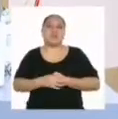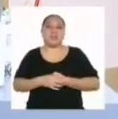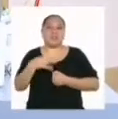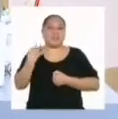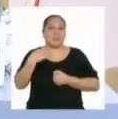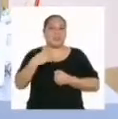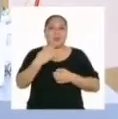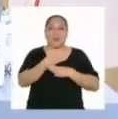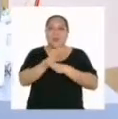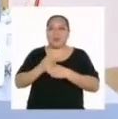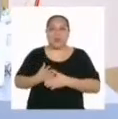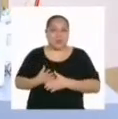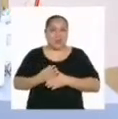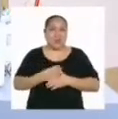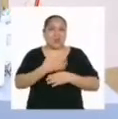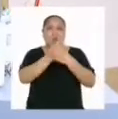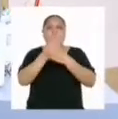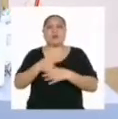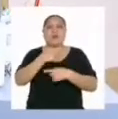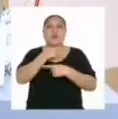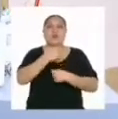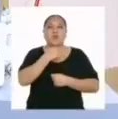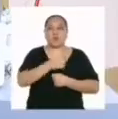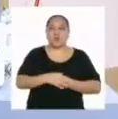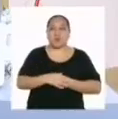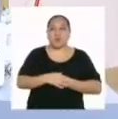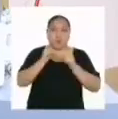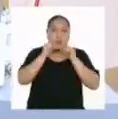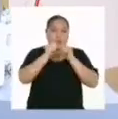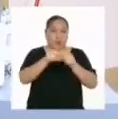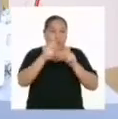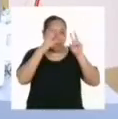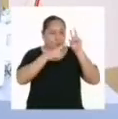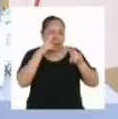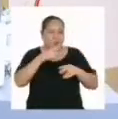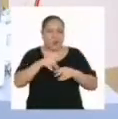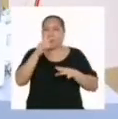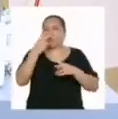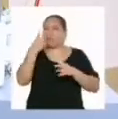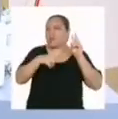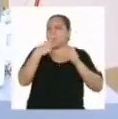Siempre es divertido compartir nuestros gustos. Sigamos revisando a ver qué encontramos.